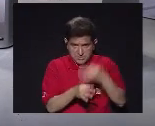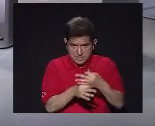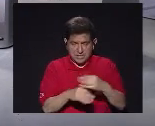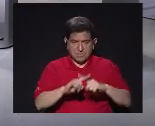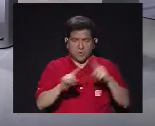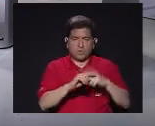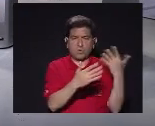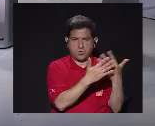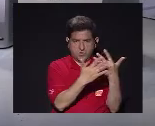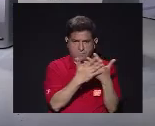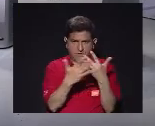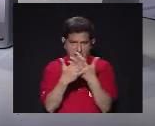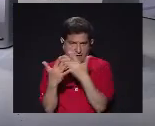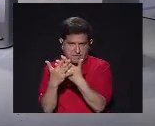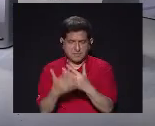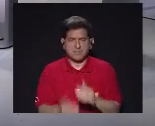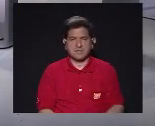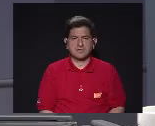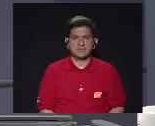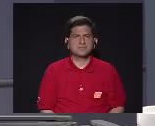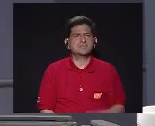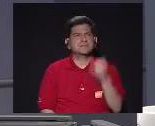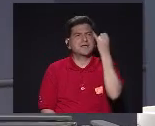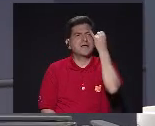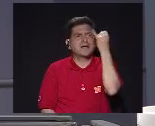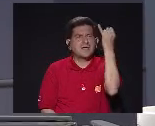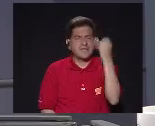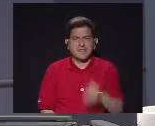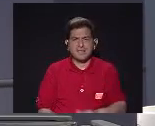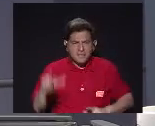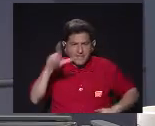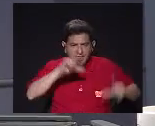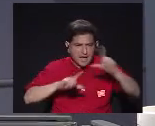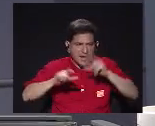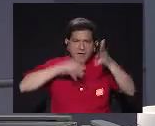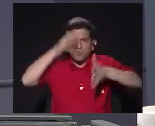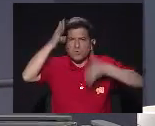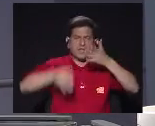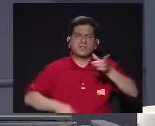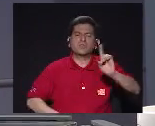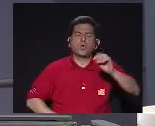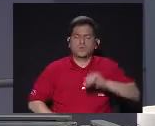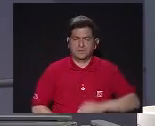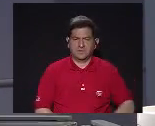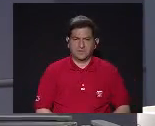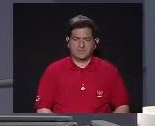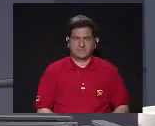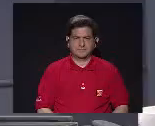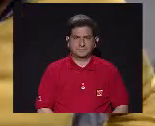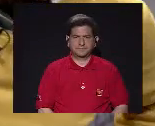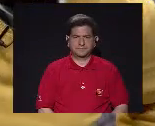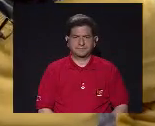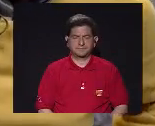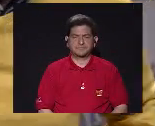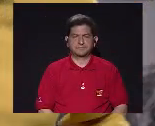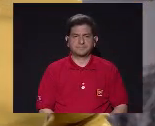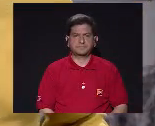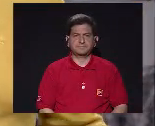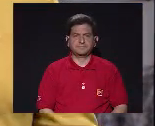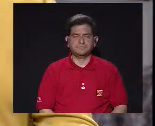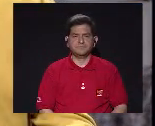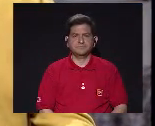diferentes centros Penitenciarios ¿De dónde surge La iniciativa Del laboratorio De la creatividad? Bueno voy a A